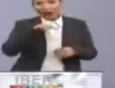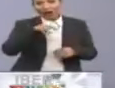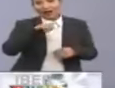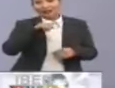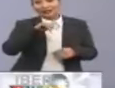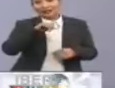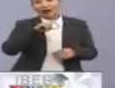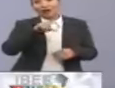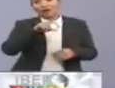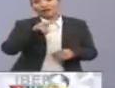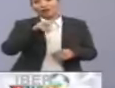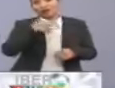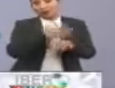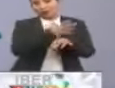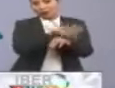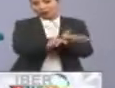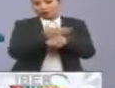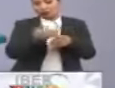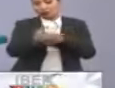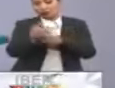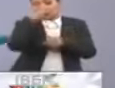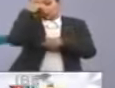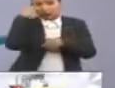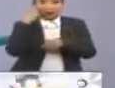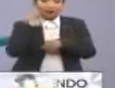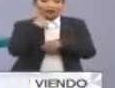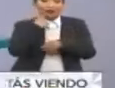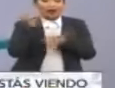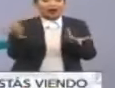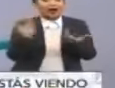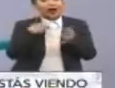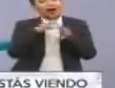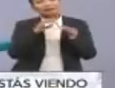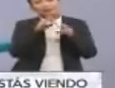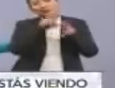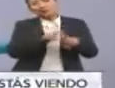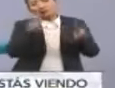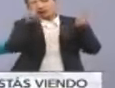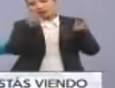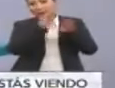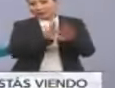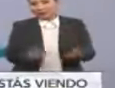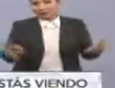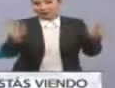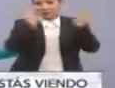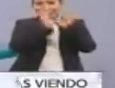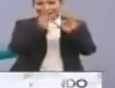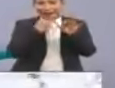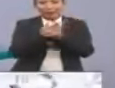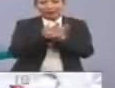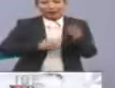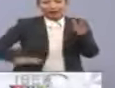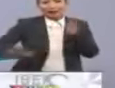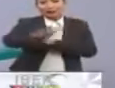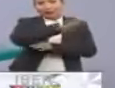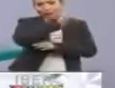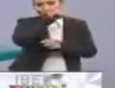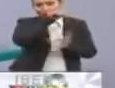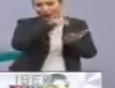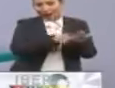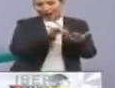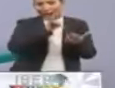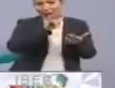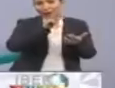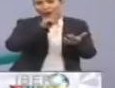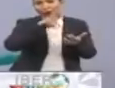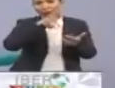Cristina Olvera y lo invito a que me acompañe en los próximos 30 minutos, en los que analizaremos los temas más relevantes que suceden a lo largo y ancho